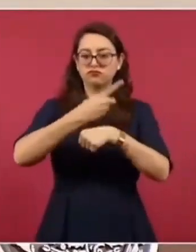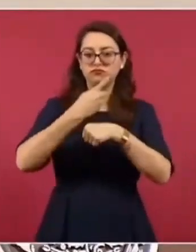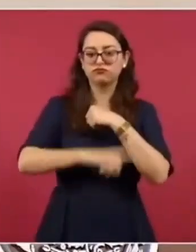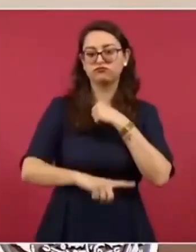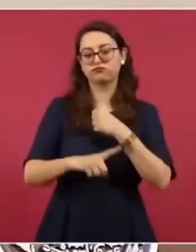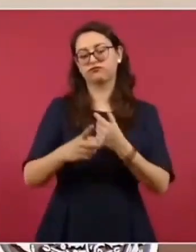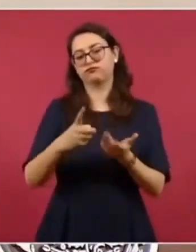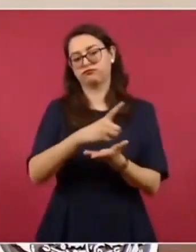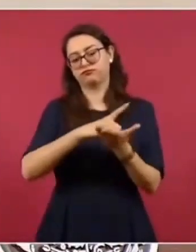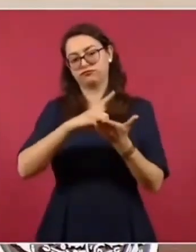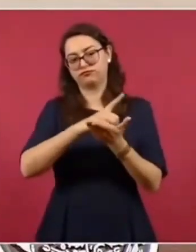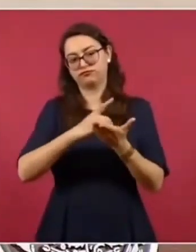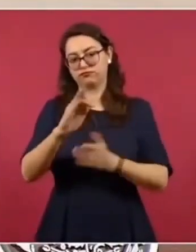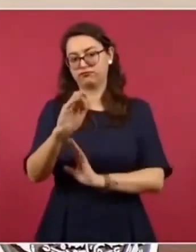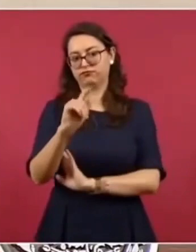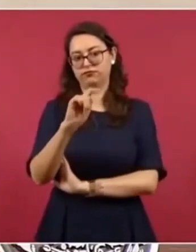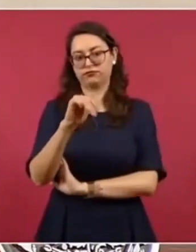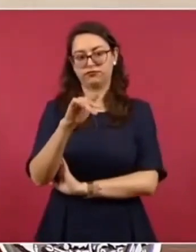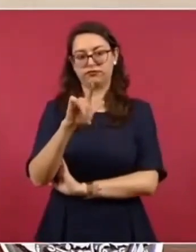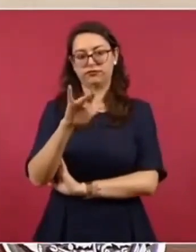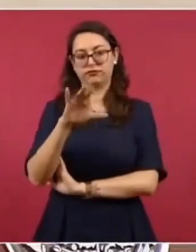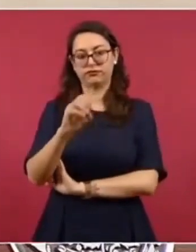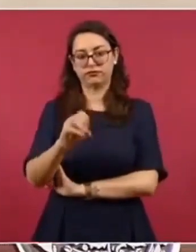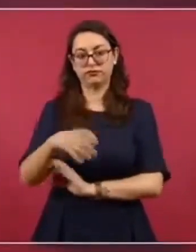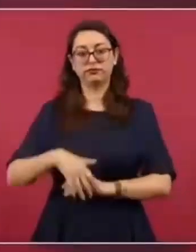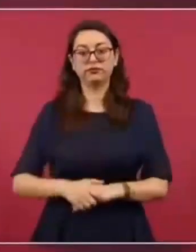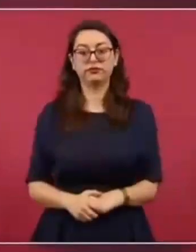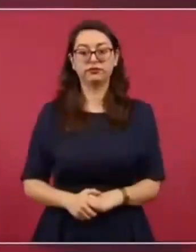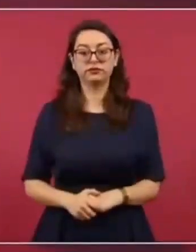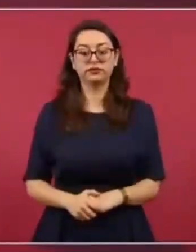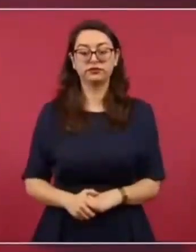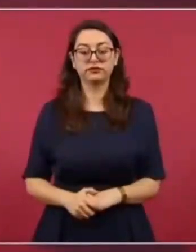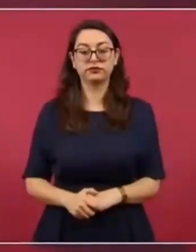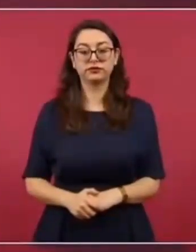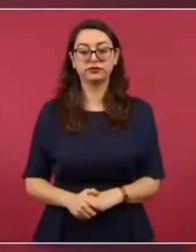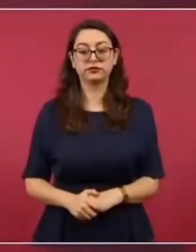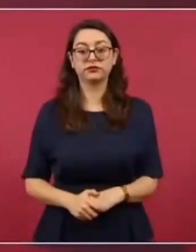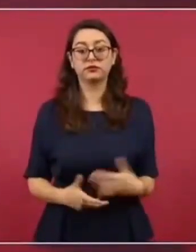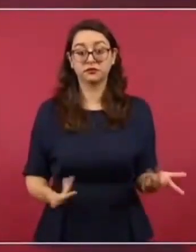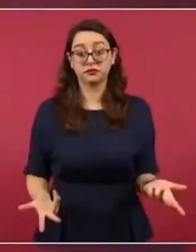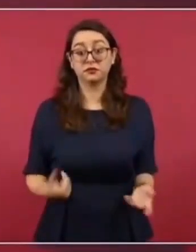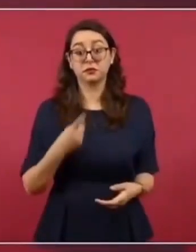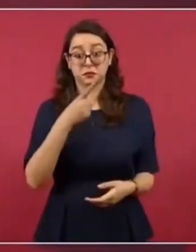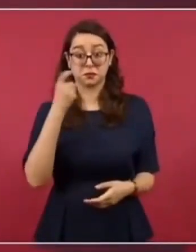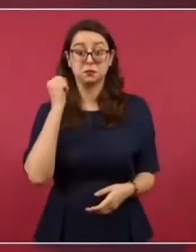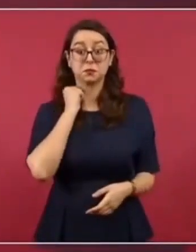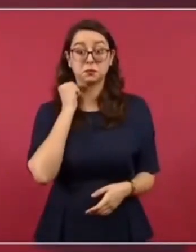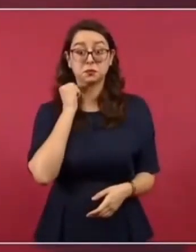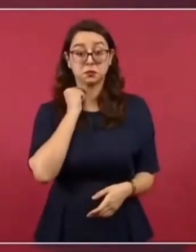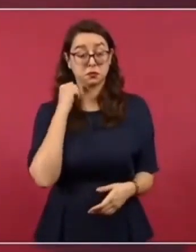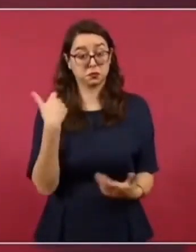causa el fentanilo. Por ejemplo, ellos podrían, este senador tan influyente,